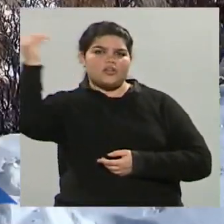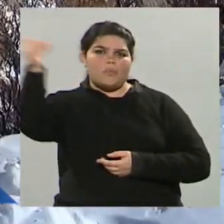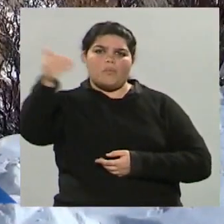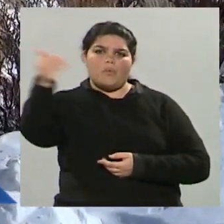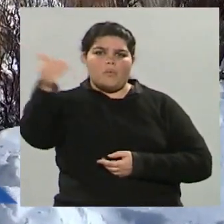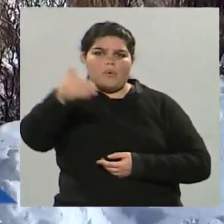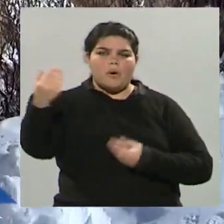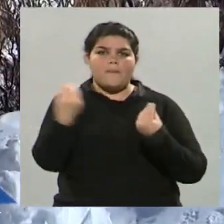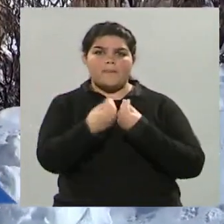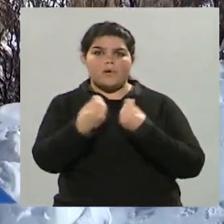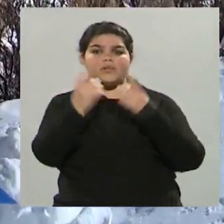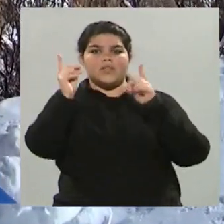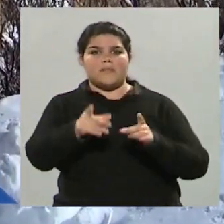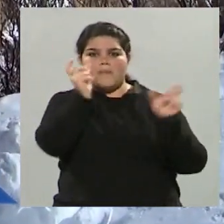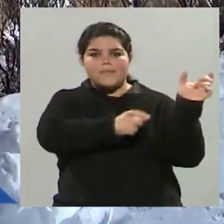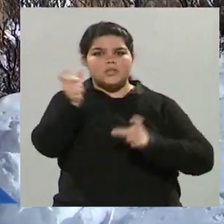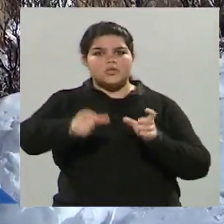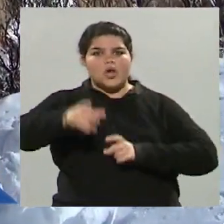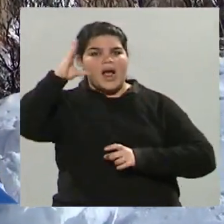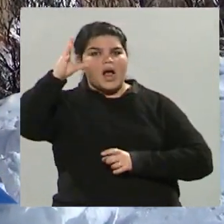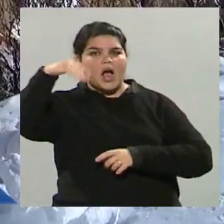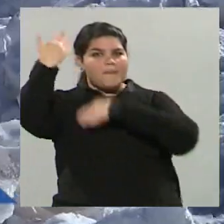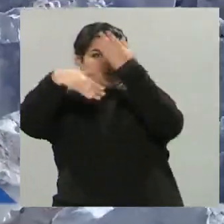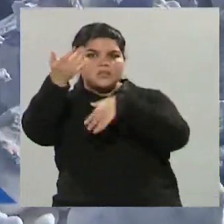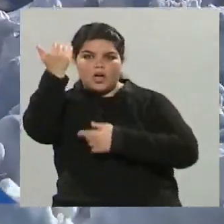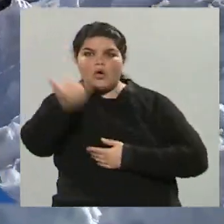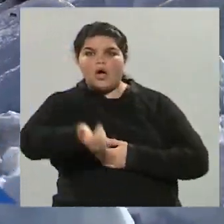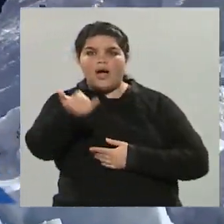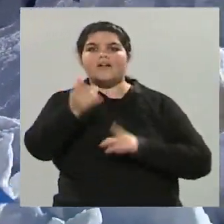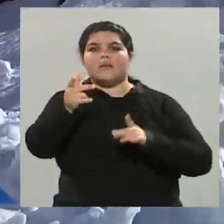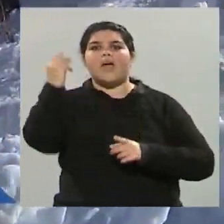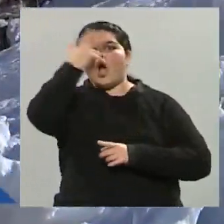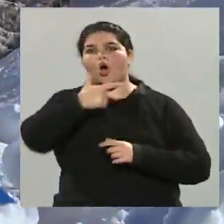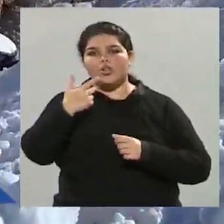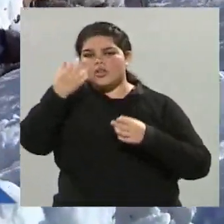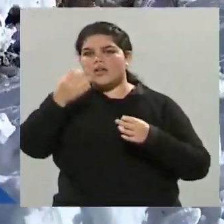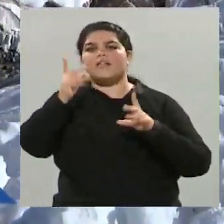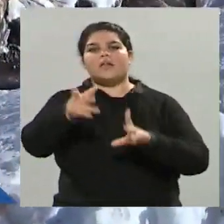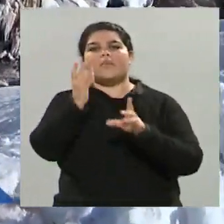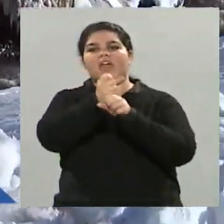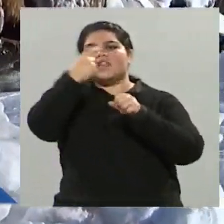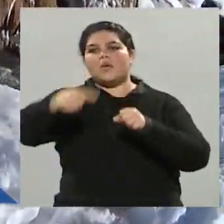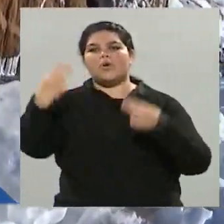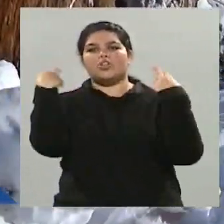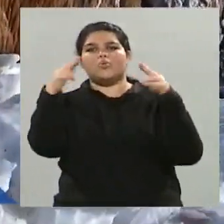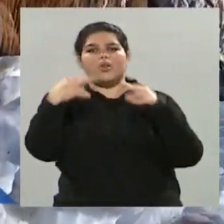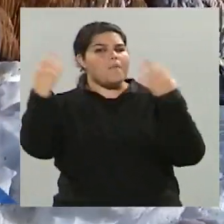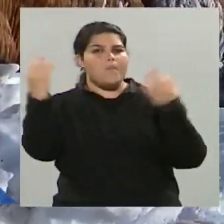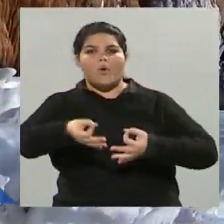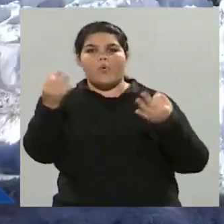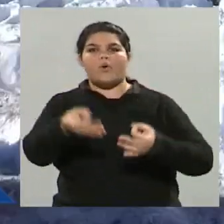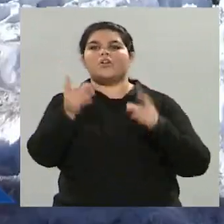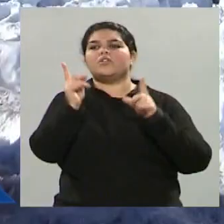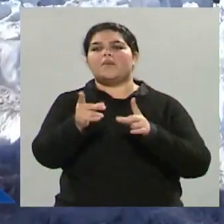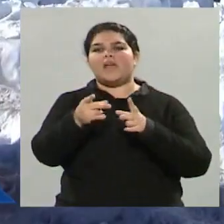un recurso humano muy capacitado, además de la hotelería, buen transporte turístico, servicios